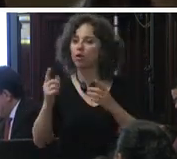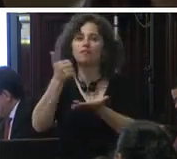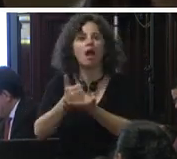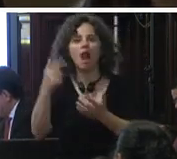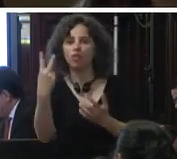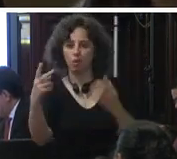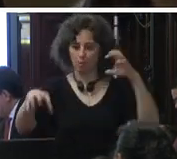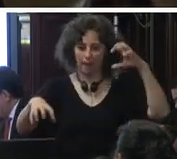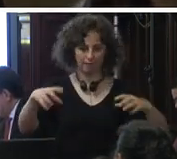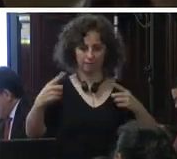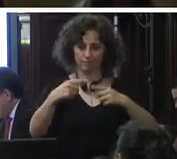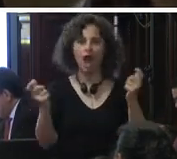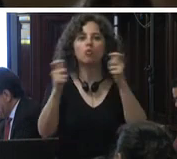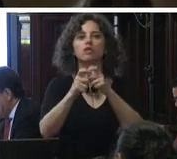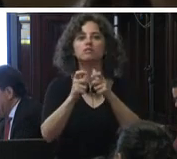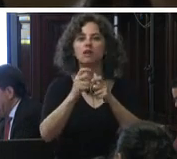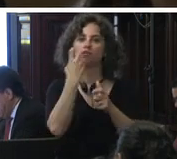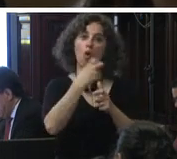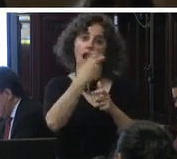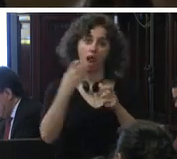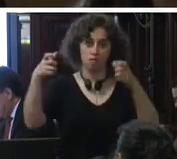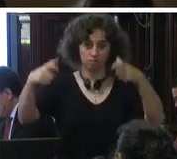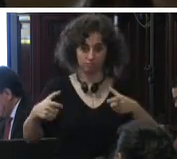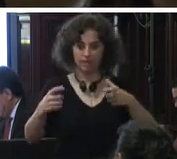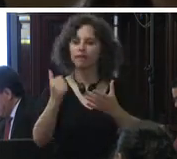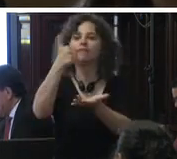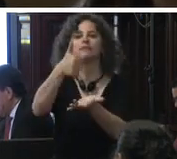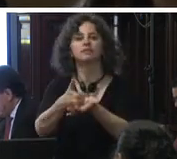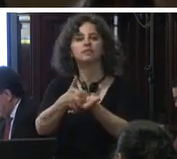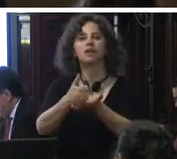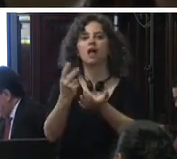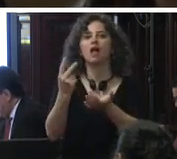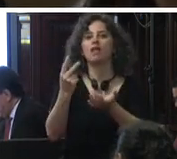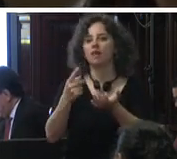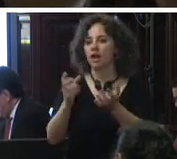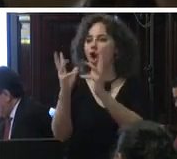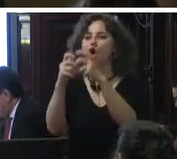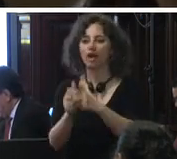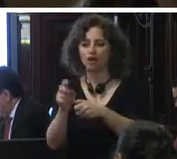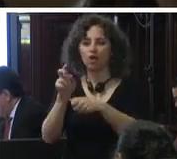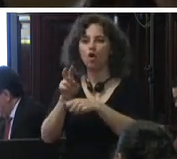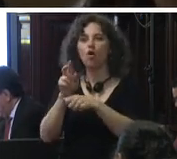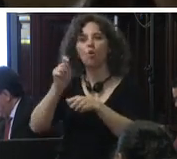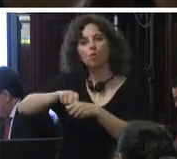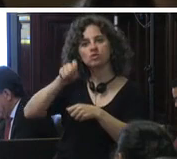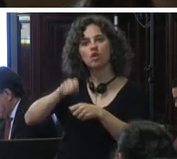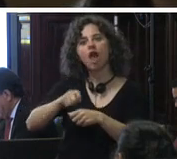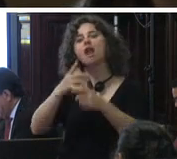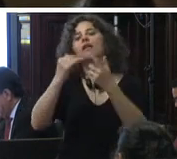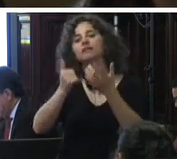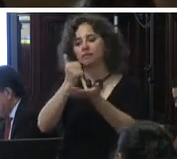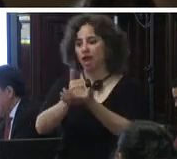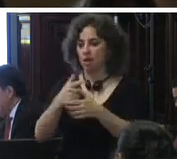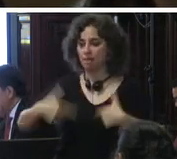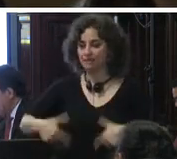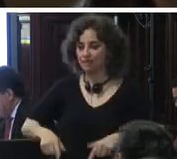dichas audiencias son orales y en presencia del órgano jurisdiccional en las que participan el